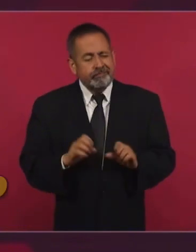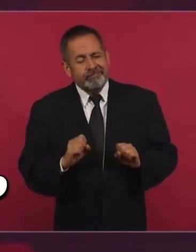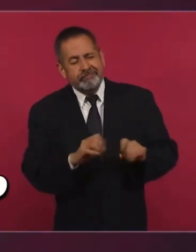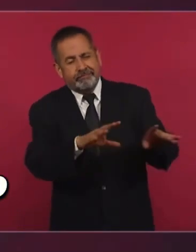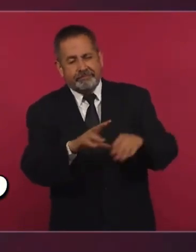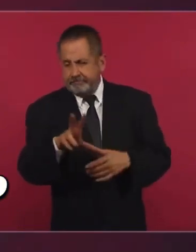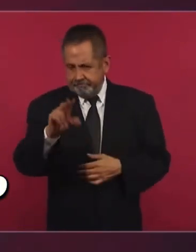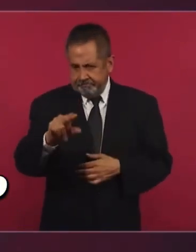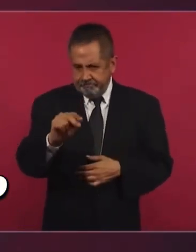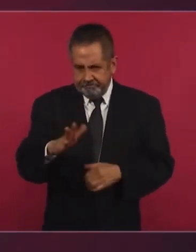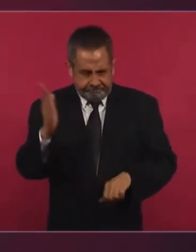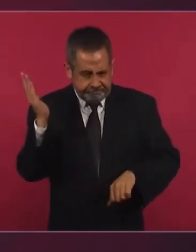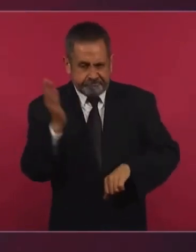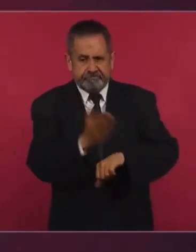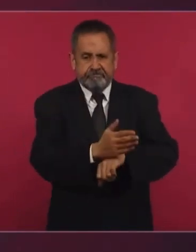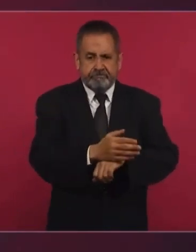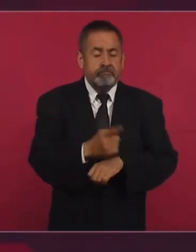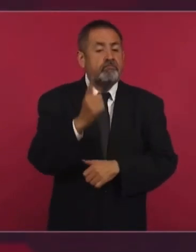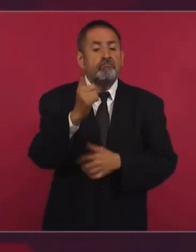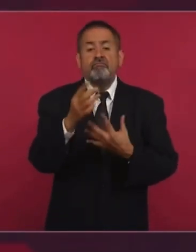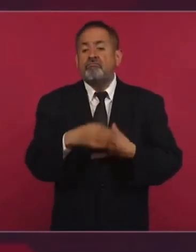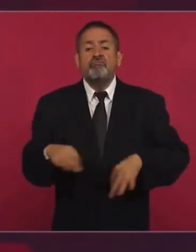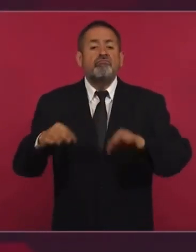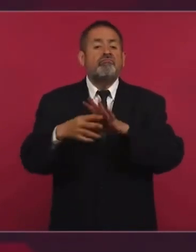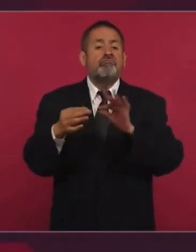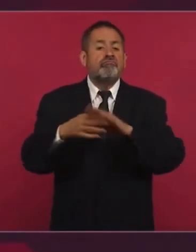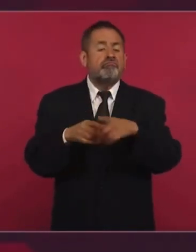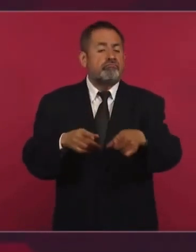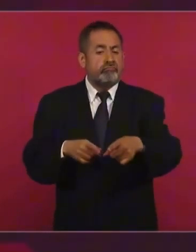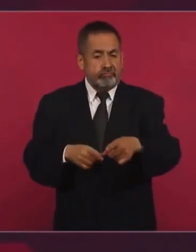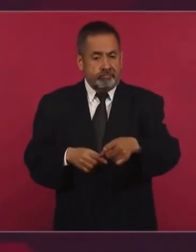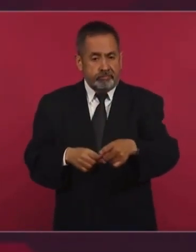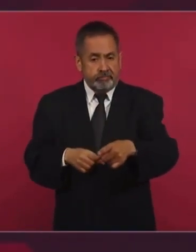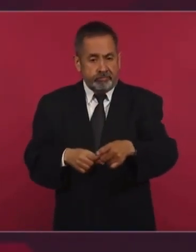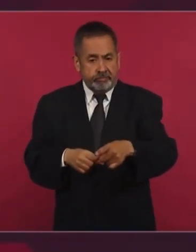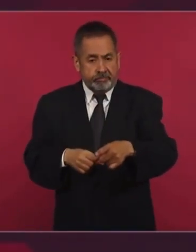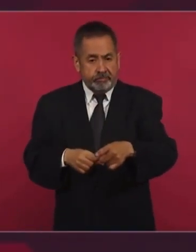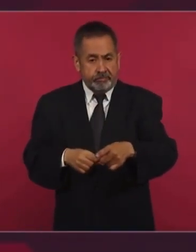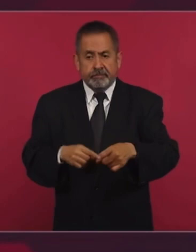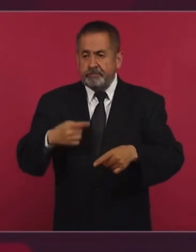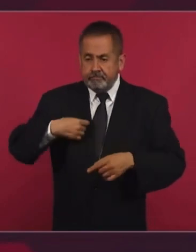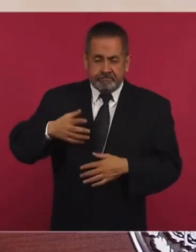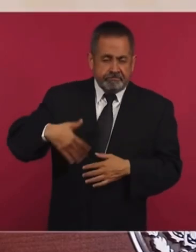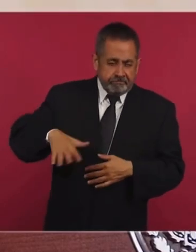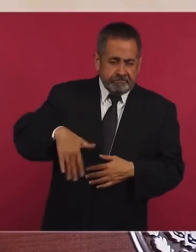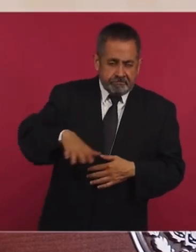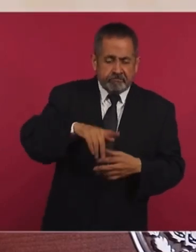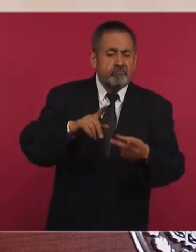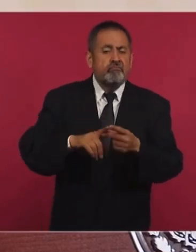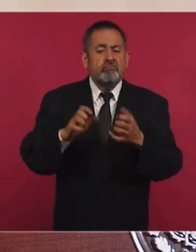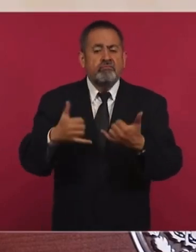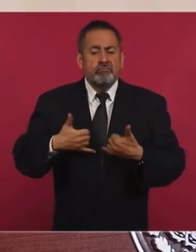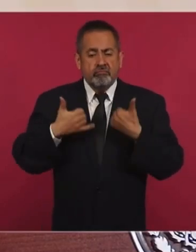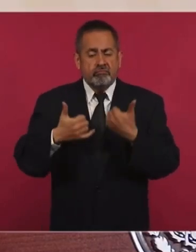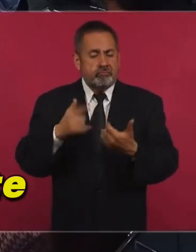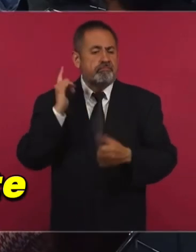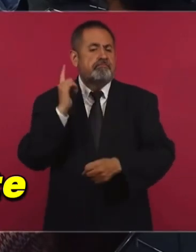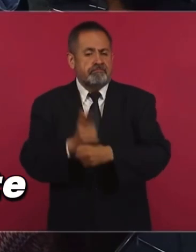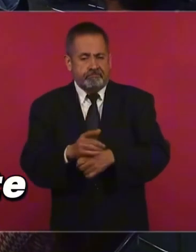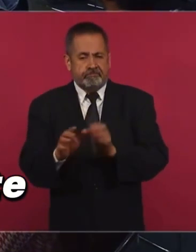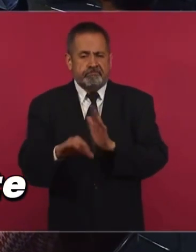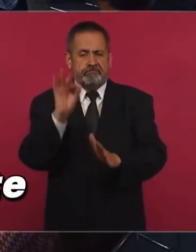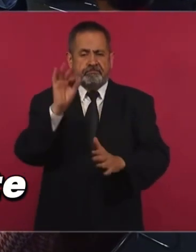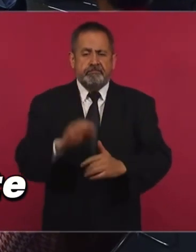y lo más importante, el no dejar de buscar a los jóvenes. Y finalmente,